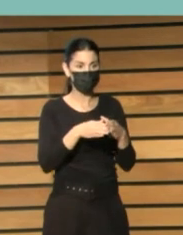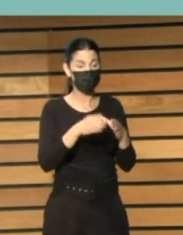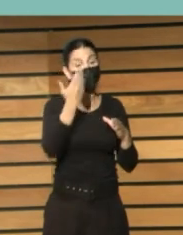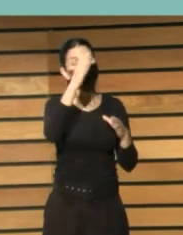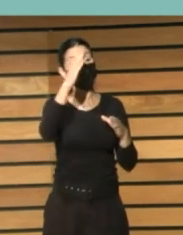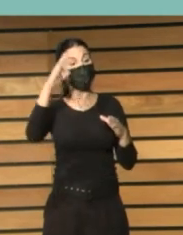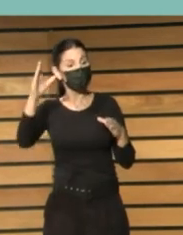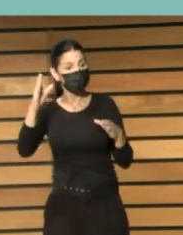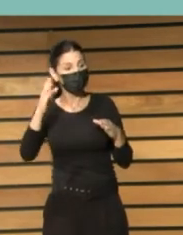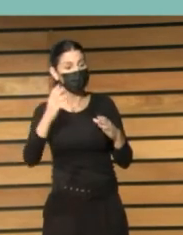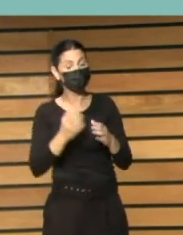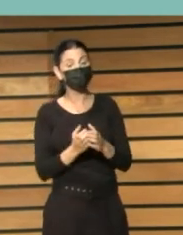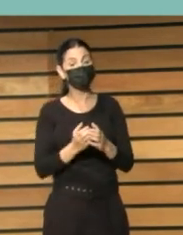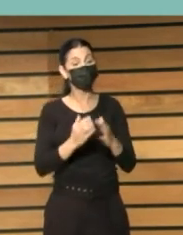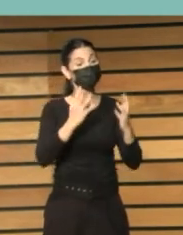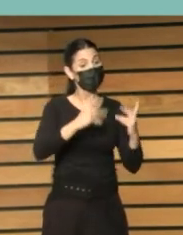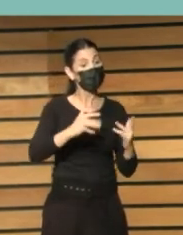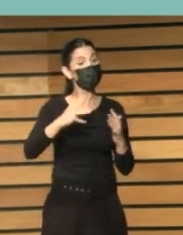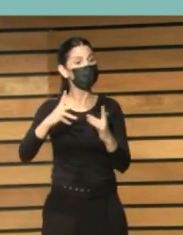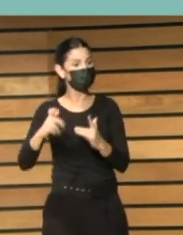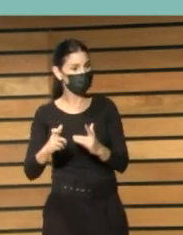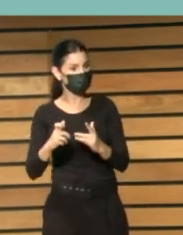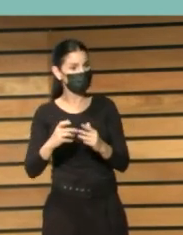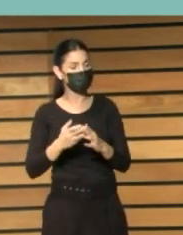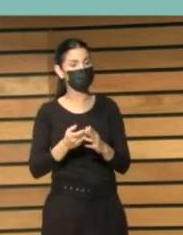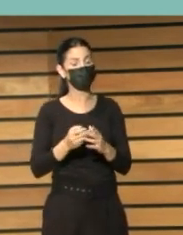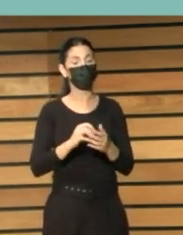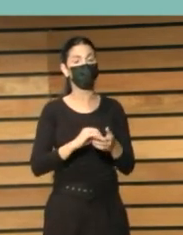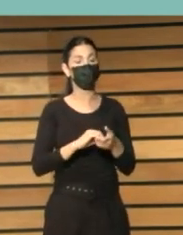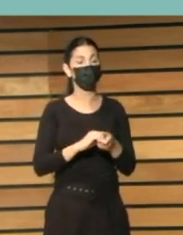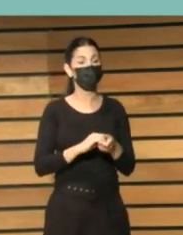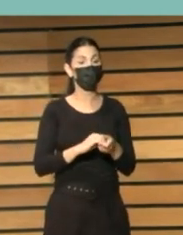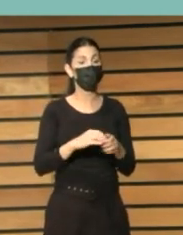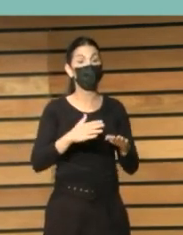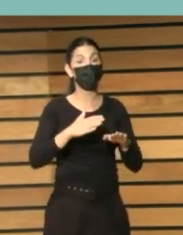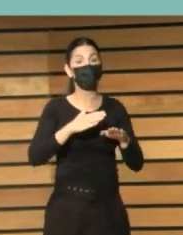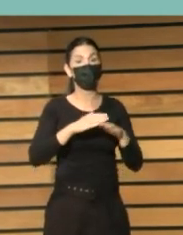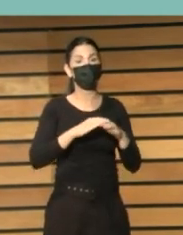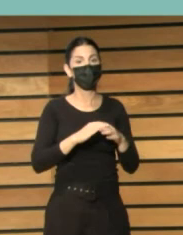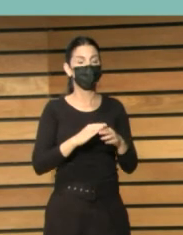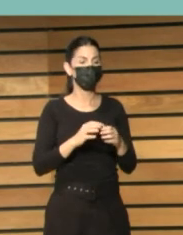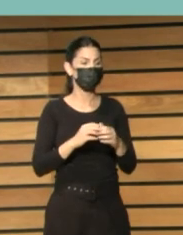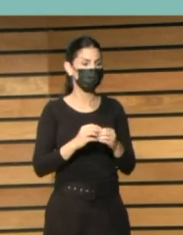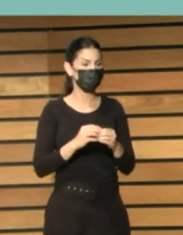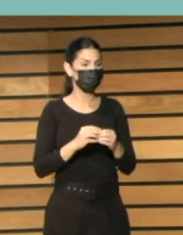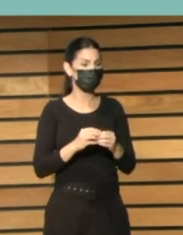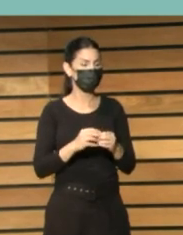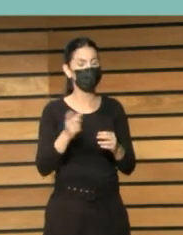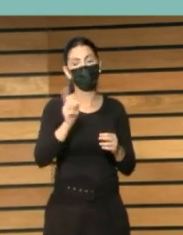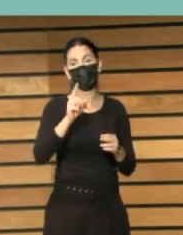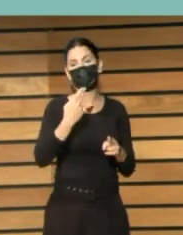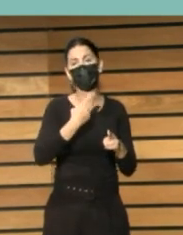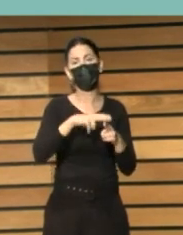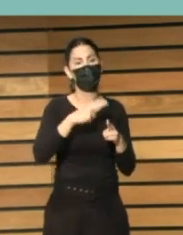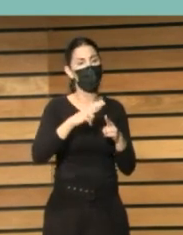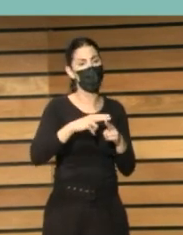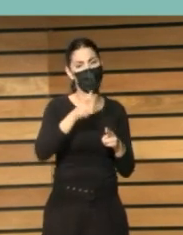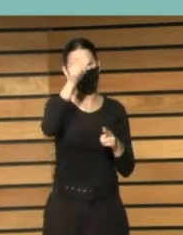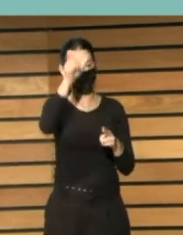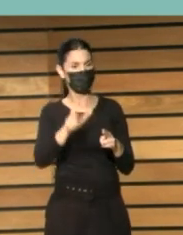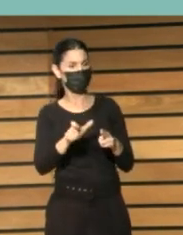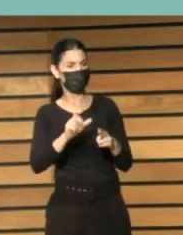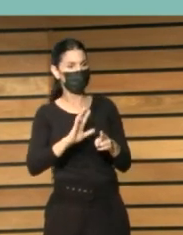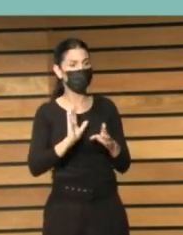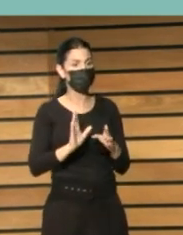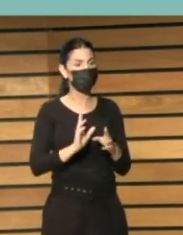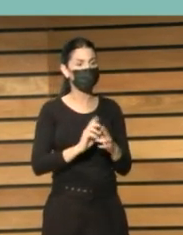administración o bibliotecarios administración para no digo la administración los políticos los cargos políticos que son los que tienen que tomar la